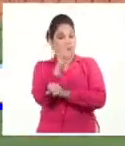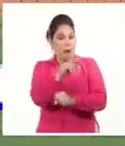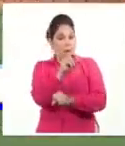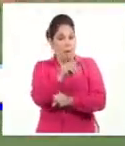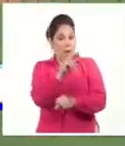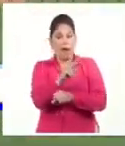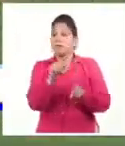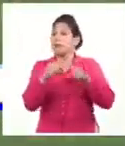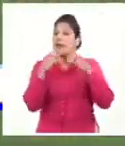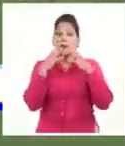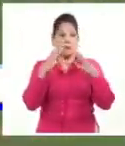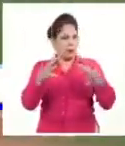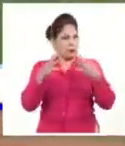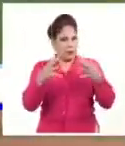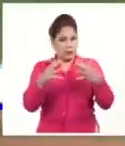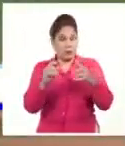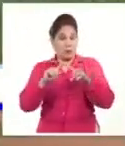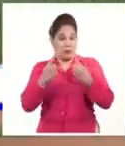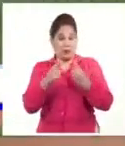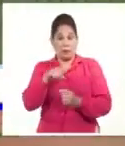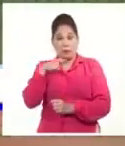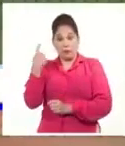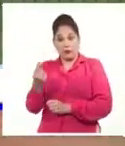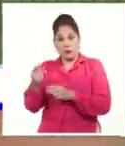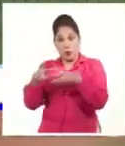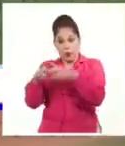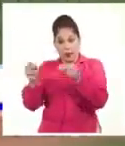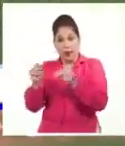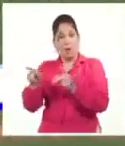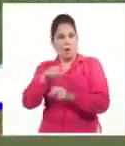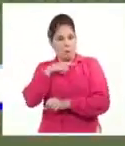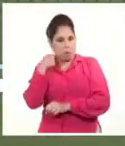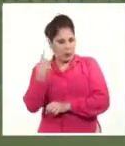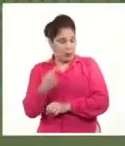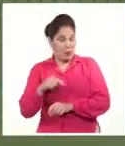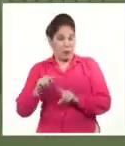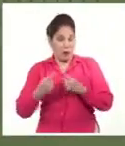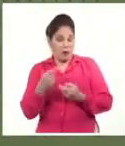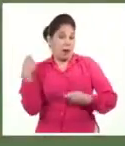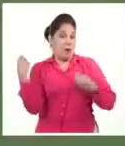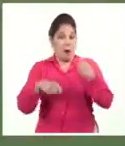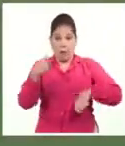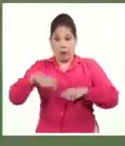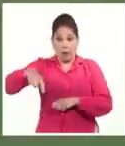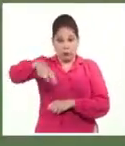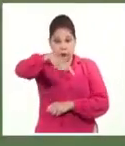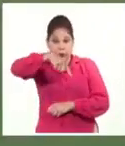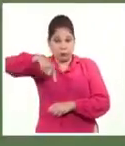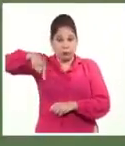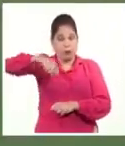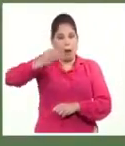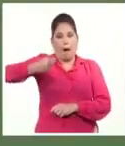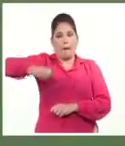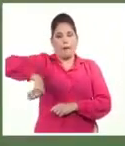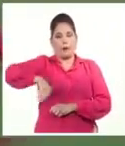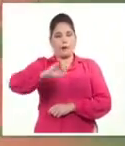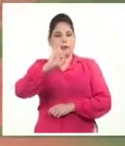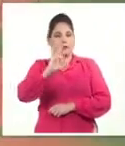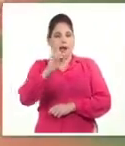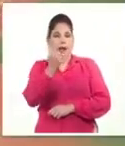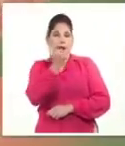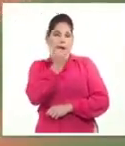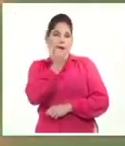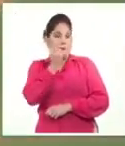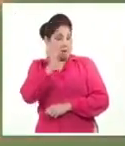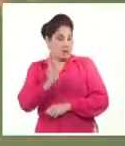pero fueron muy productivas a la ofensiva porque emplearon la velocidad en el corrido de las bases y aprovecharon los 7 errores